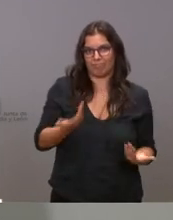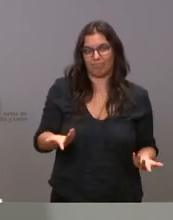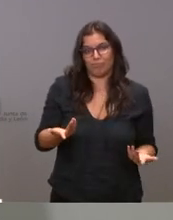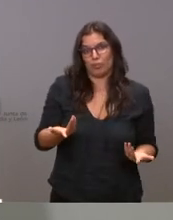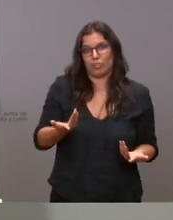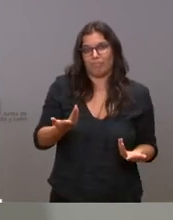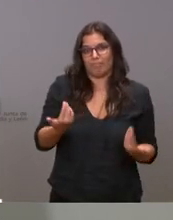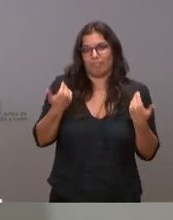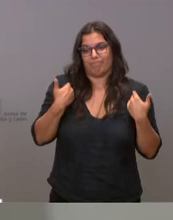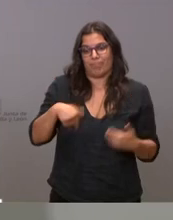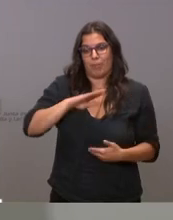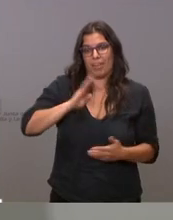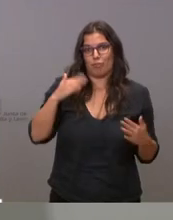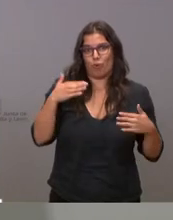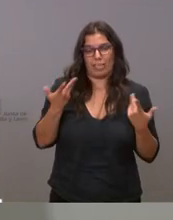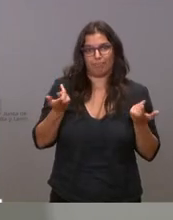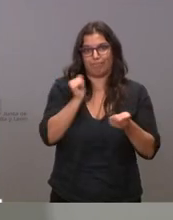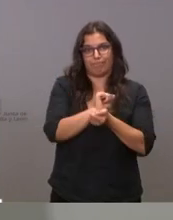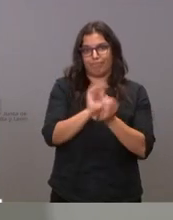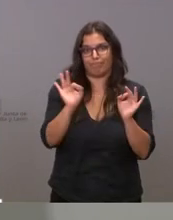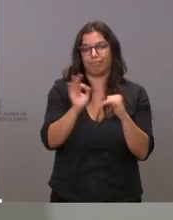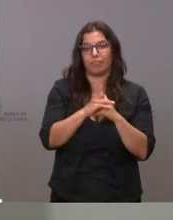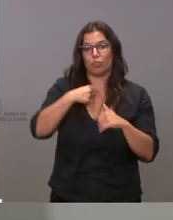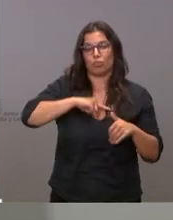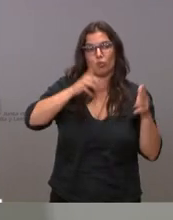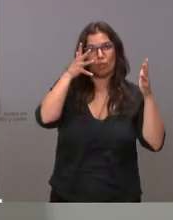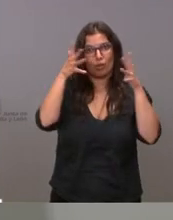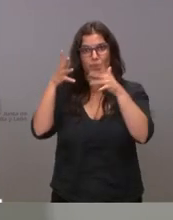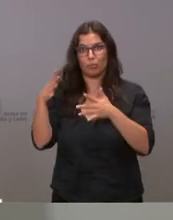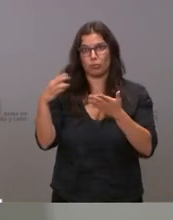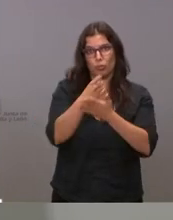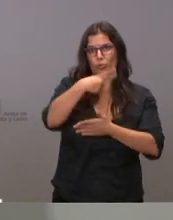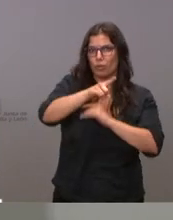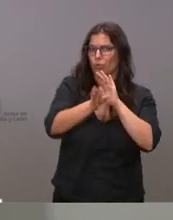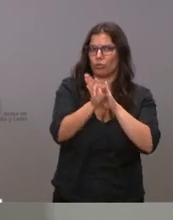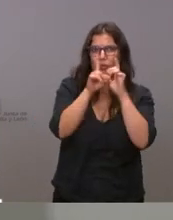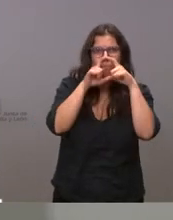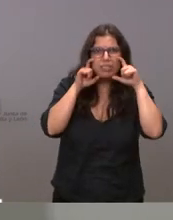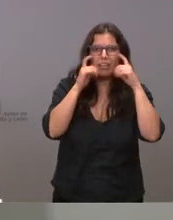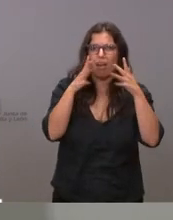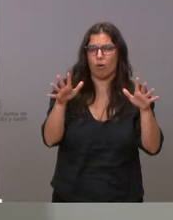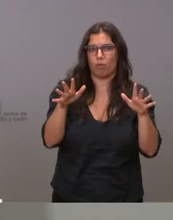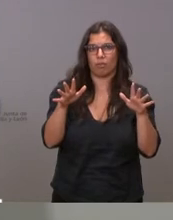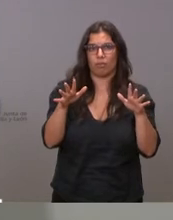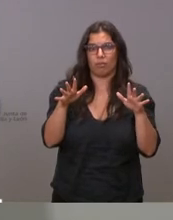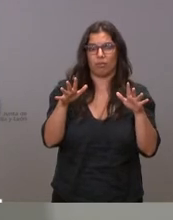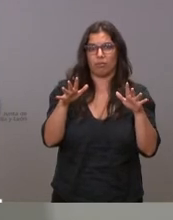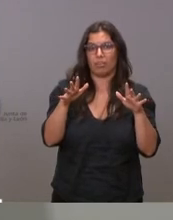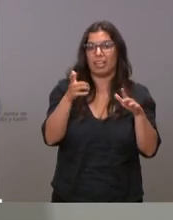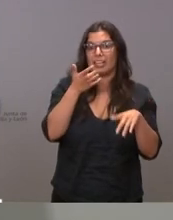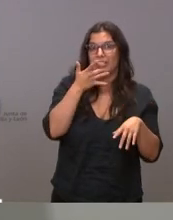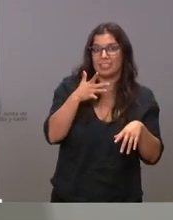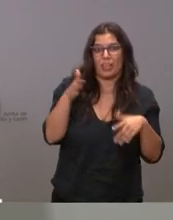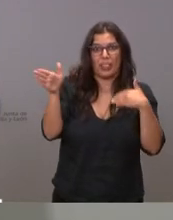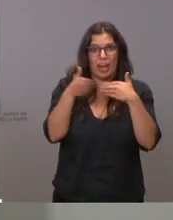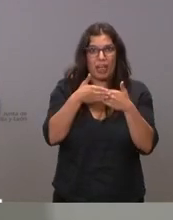capacidad nosotros lo que le recomendamos a todos los ciudadanos es que mantengan el uso de mascarillas siempre y cuando estén en un